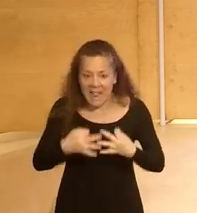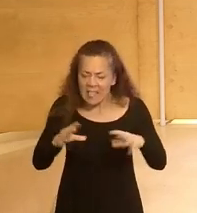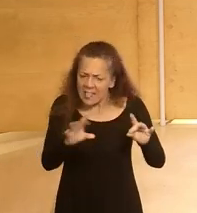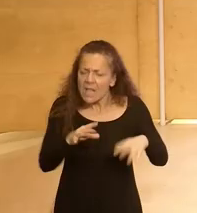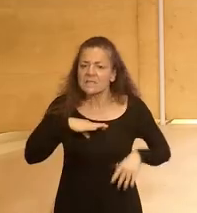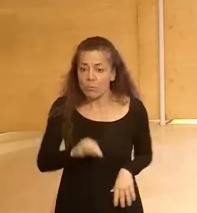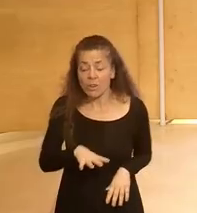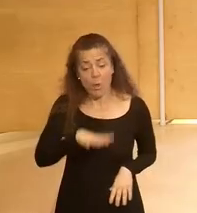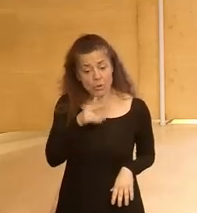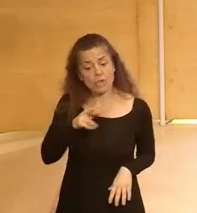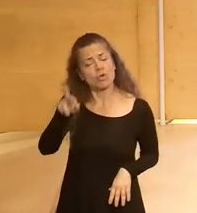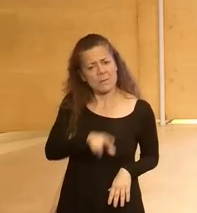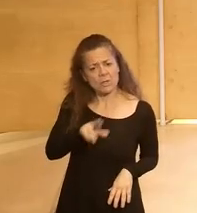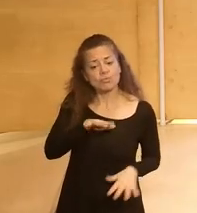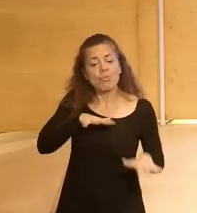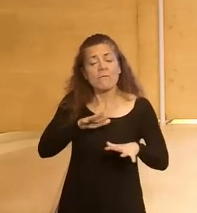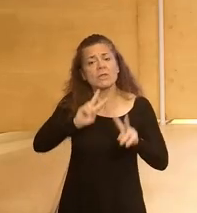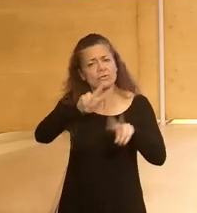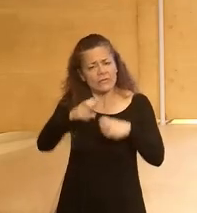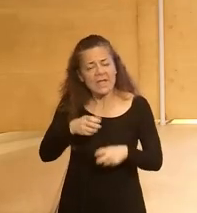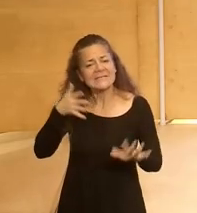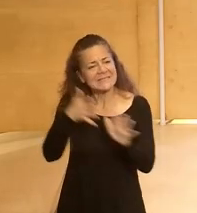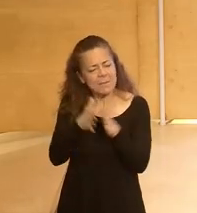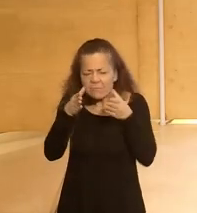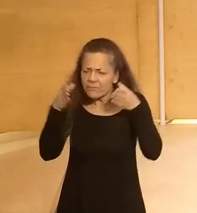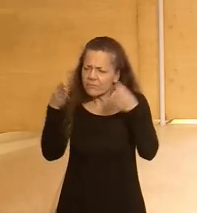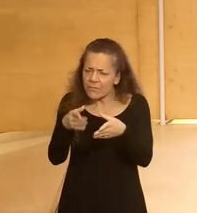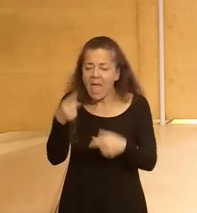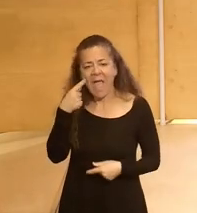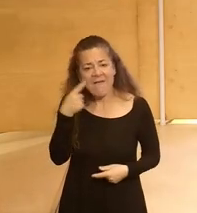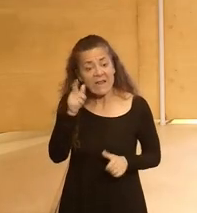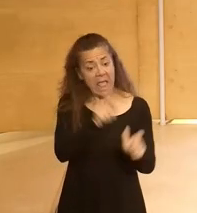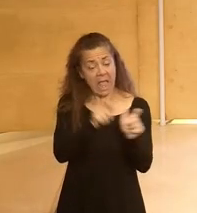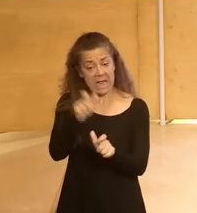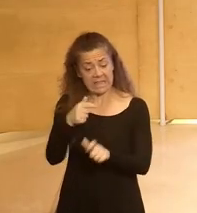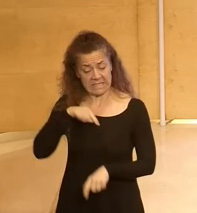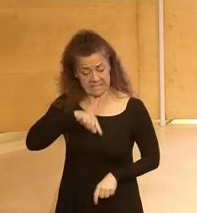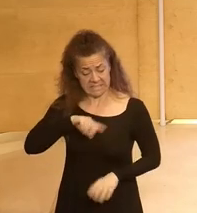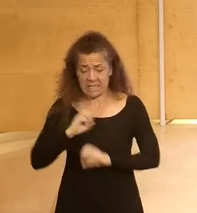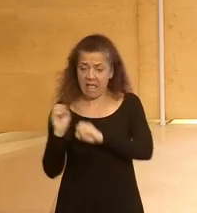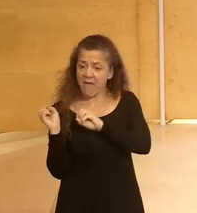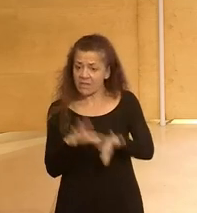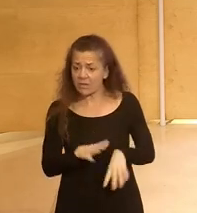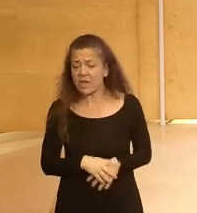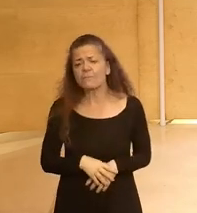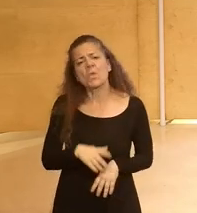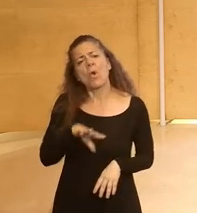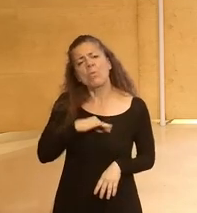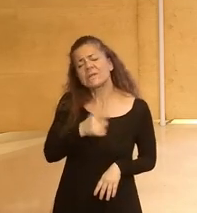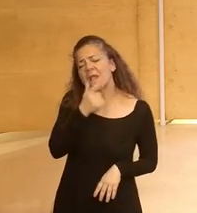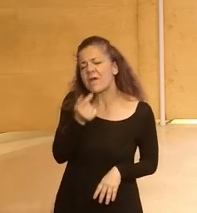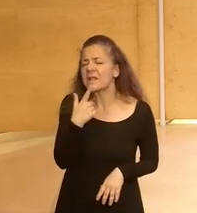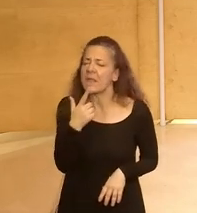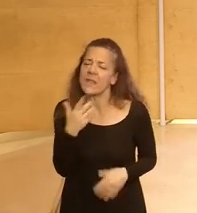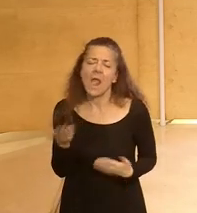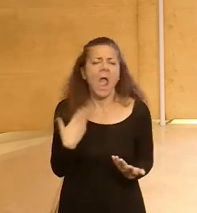porque insisto los movimientos reaccionarios cada vez más se han dedicado a detectar nichos de gente que se siente abandonado igual es muy fácil decirles no